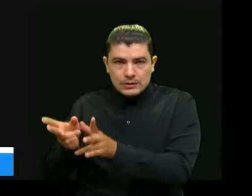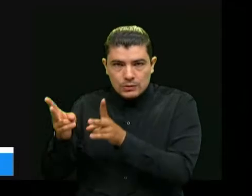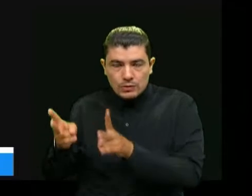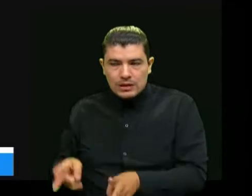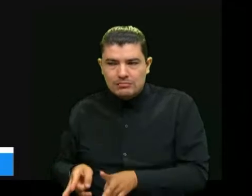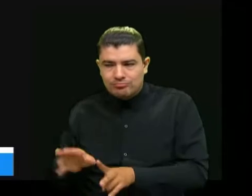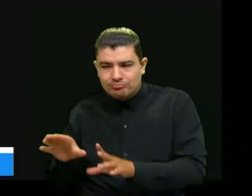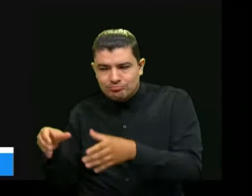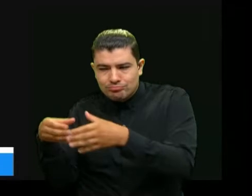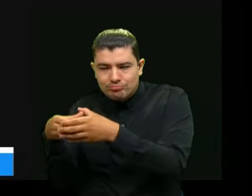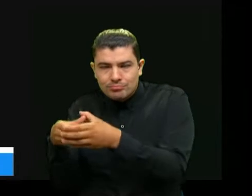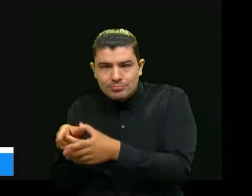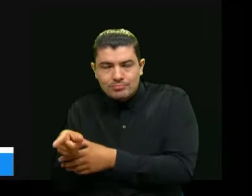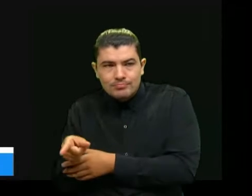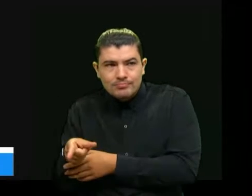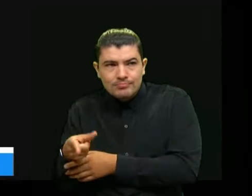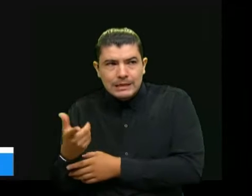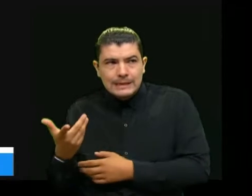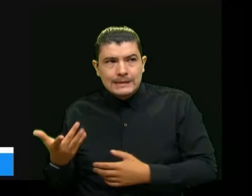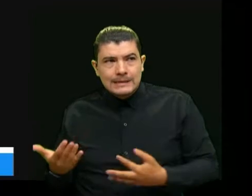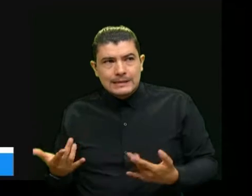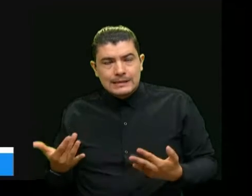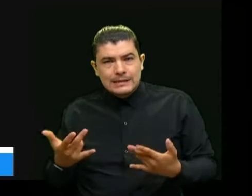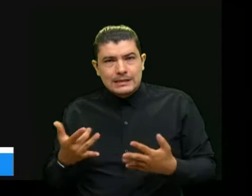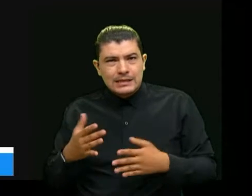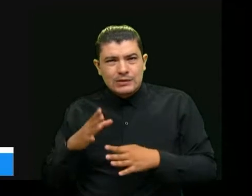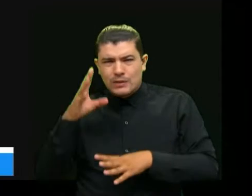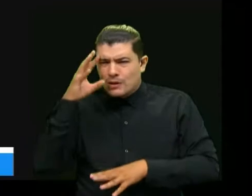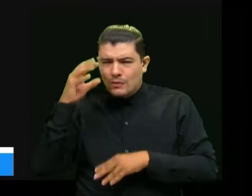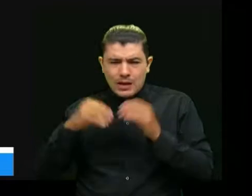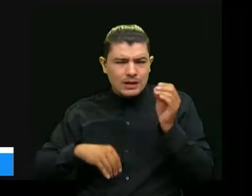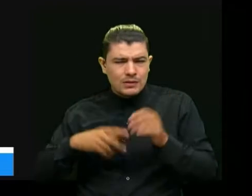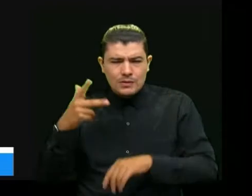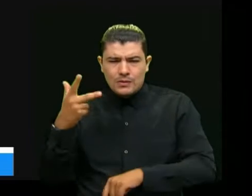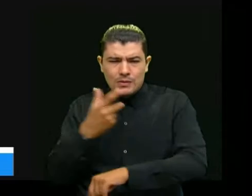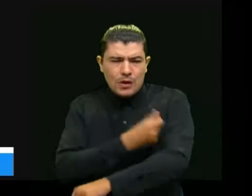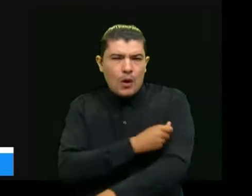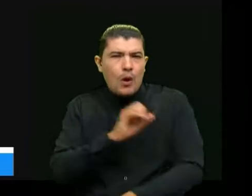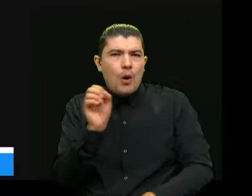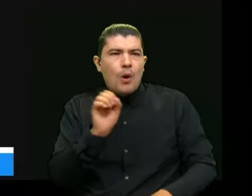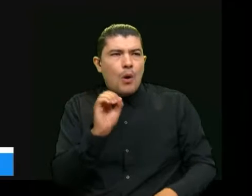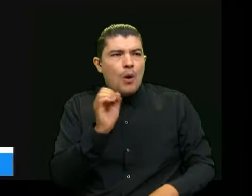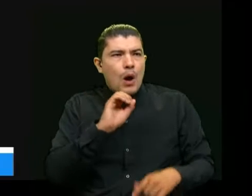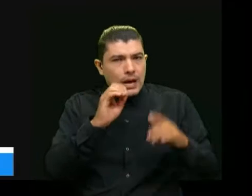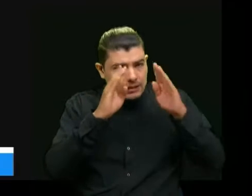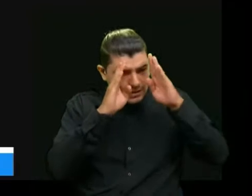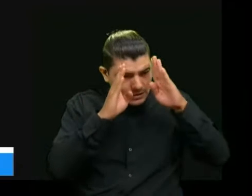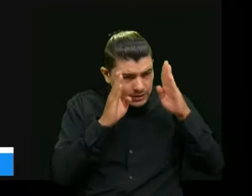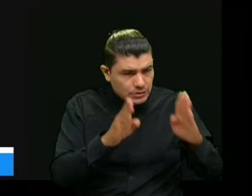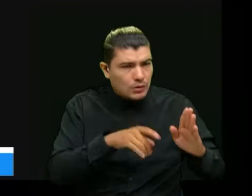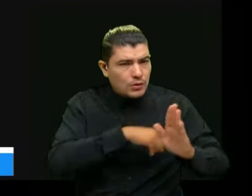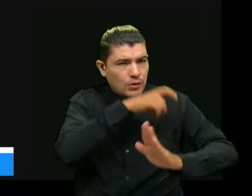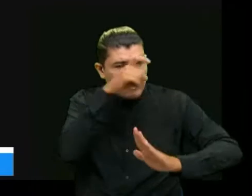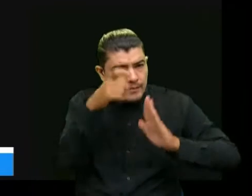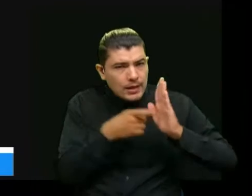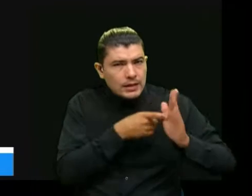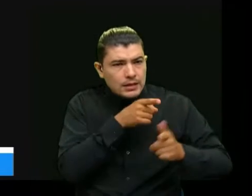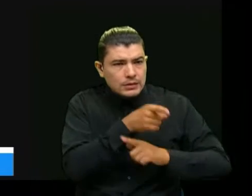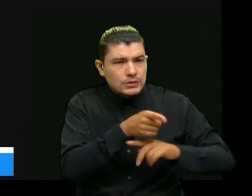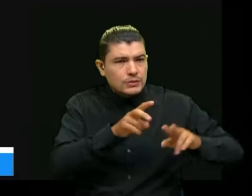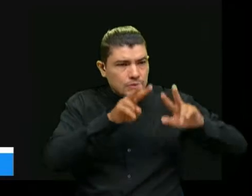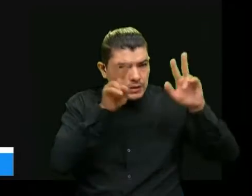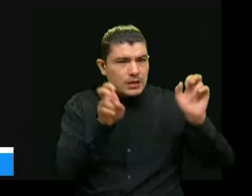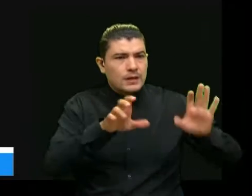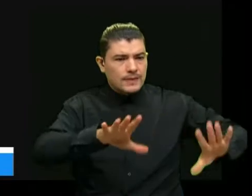que más que de pronto llegar a ser antivacunas de pronto no le han prestado la atención necesaria en un momento dado a